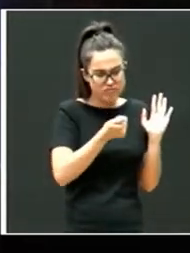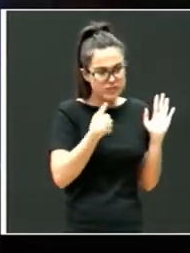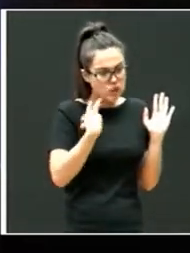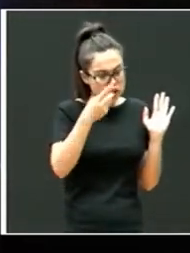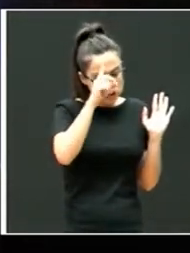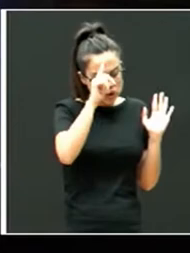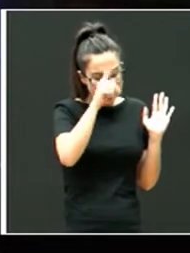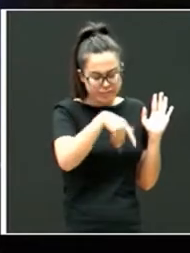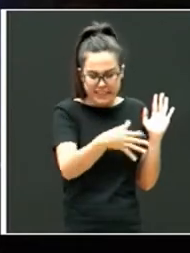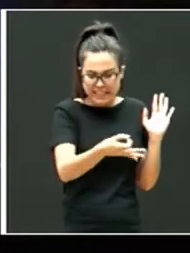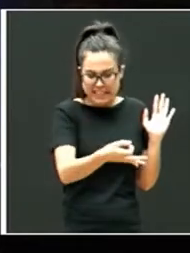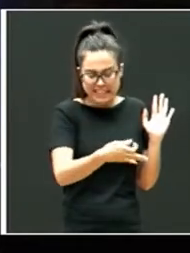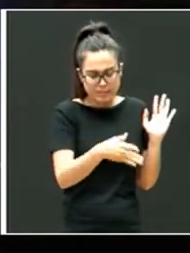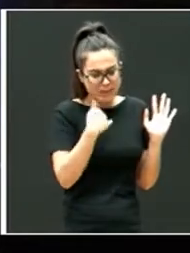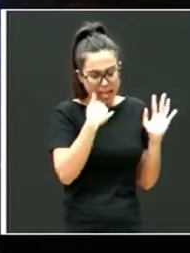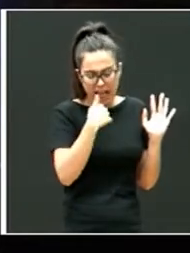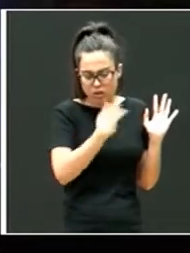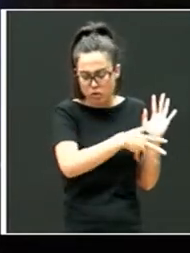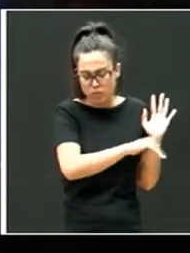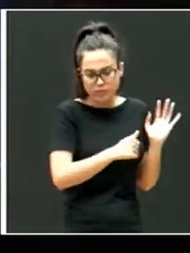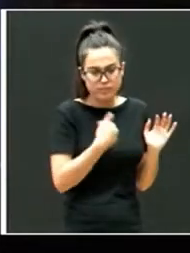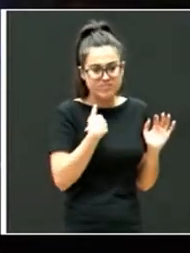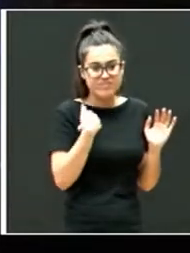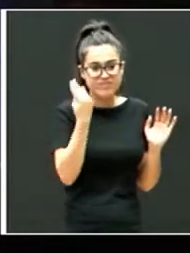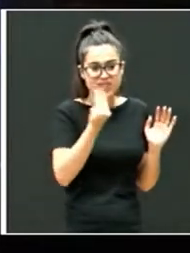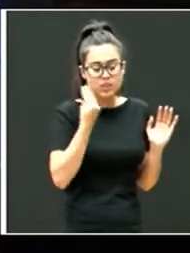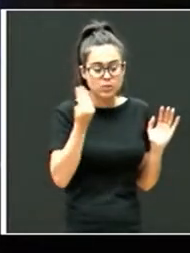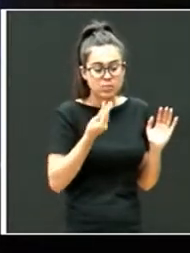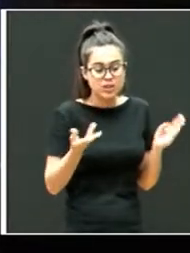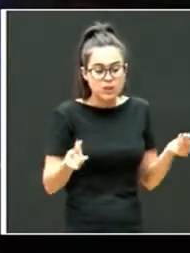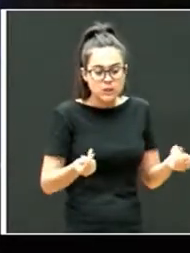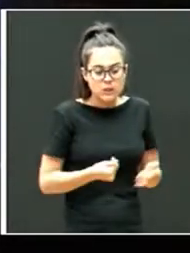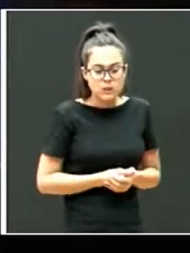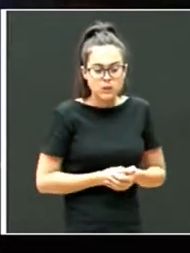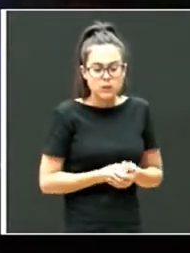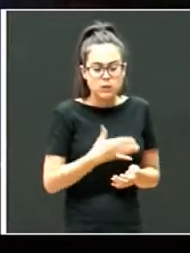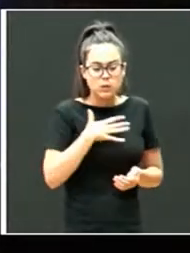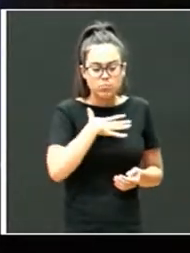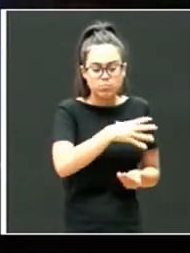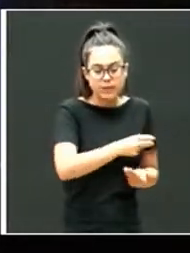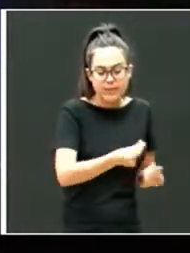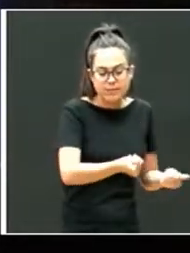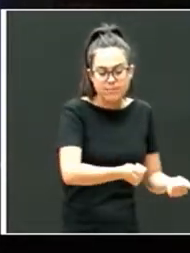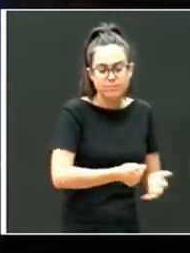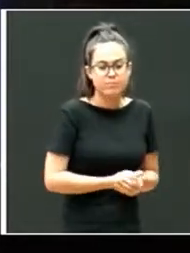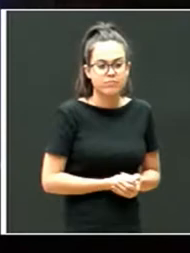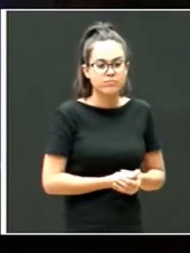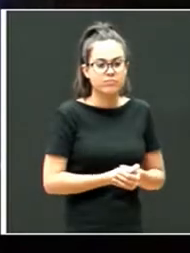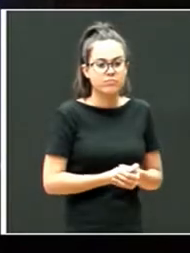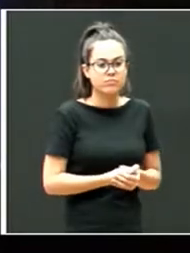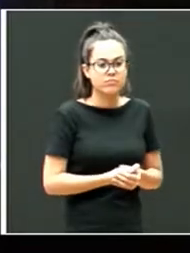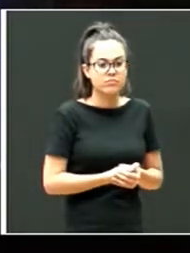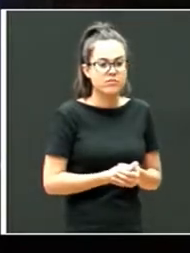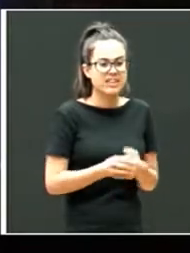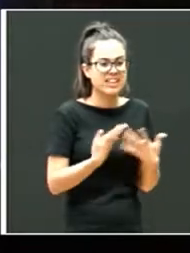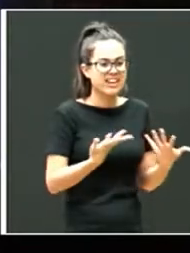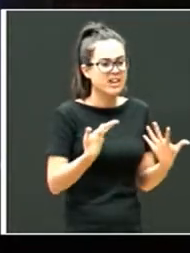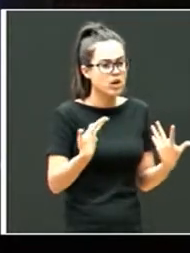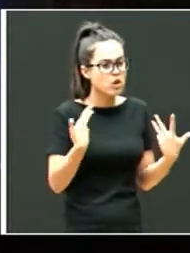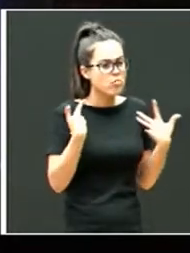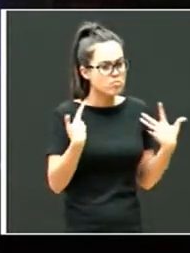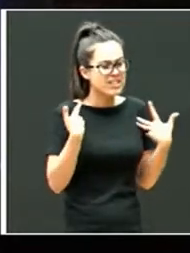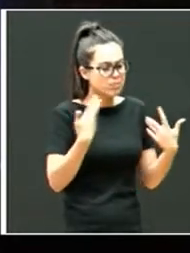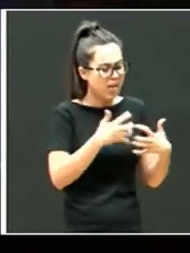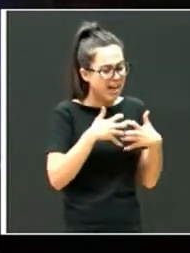decirte muy bien lo que es. Dice, yo creo que puede ser, yo sé, a lo mejor como estos niños víctimas de la guerra que tienen un